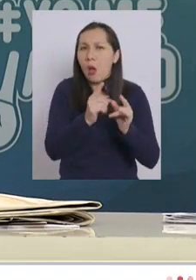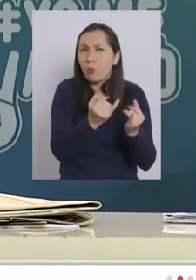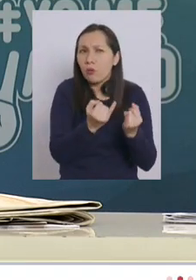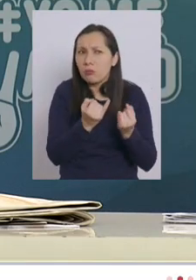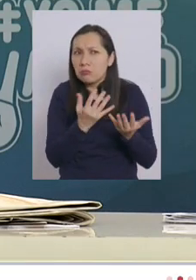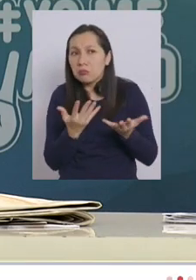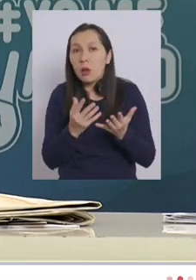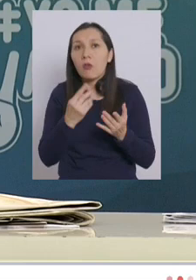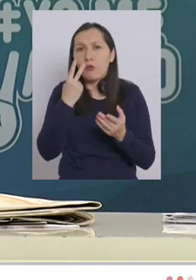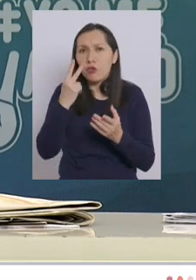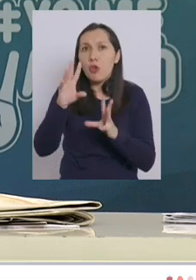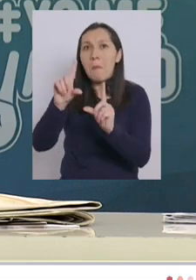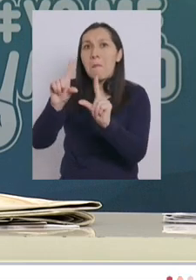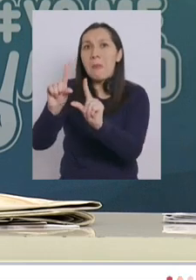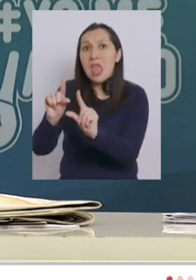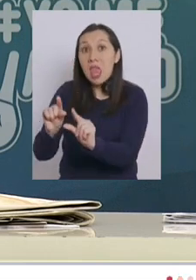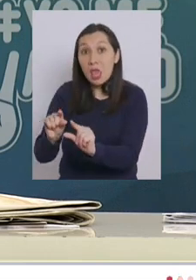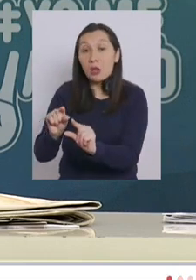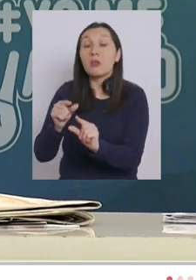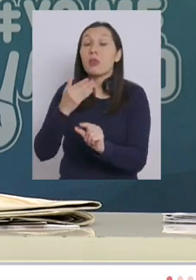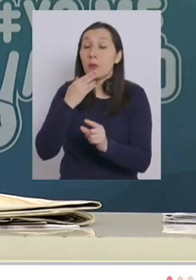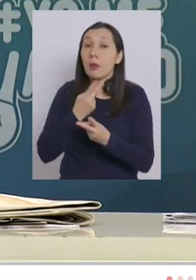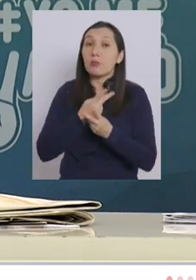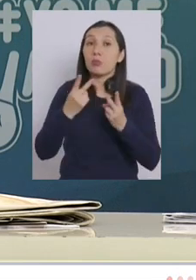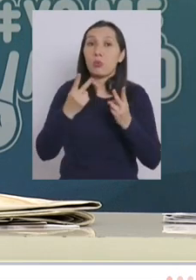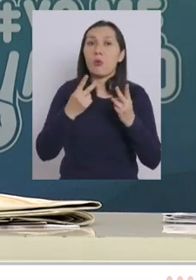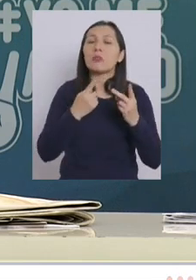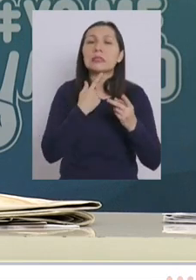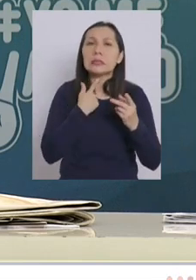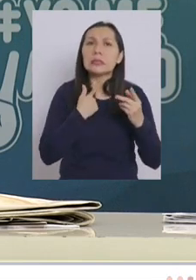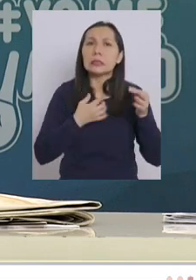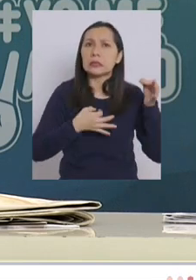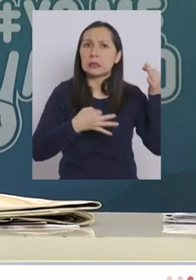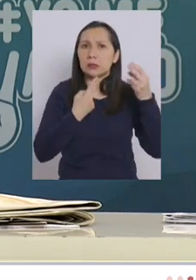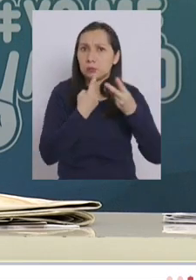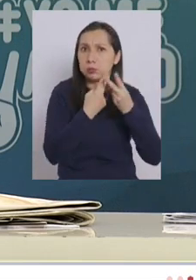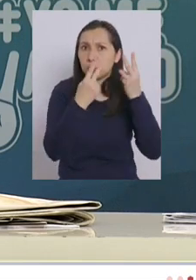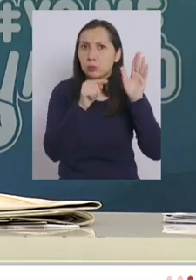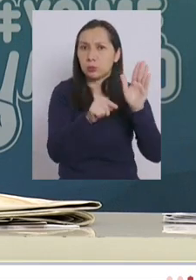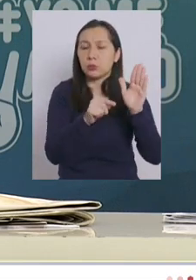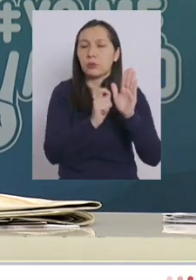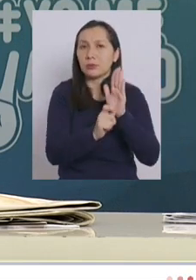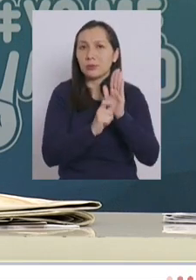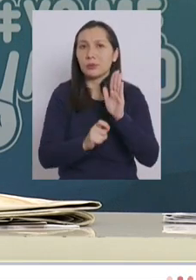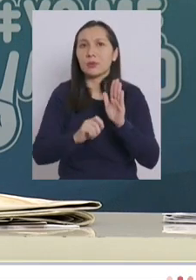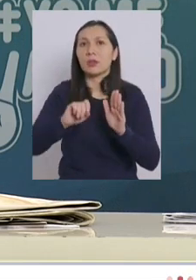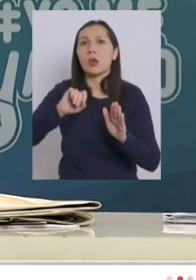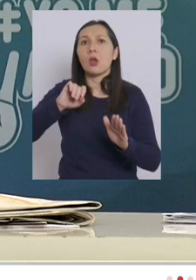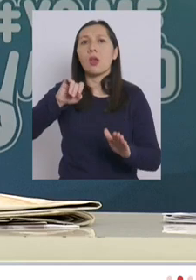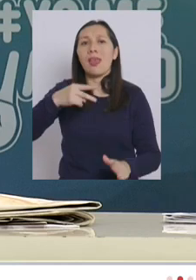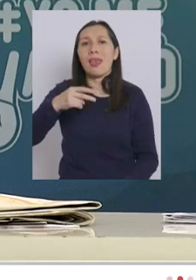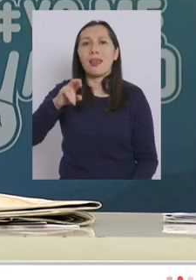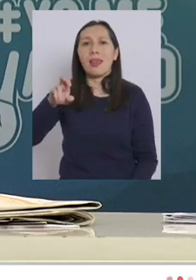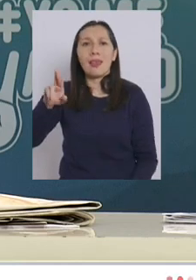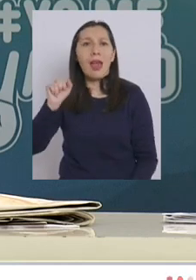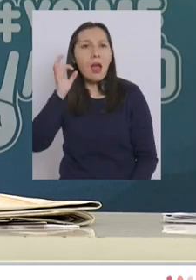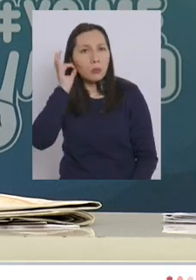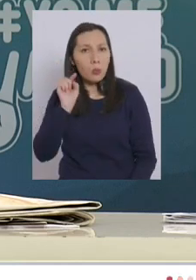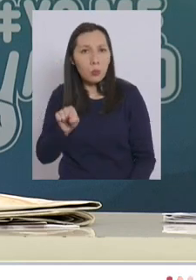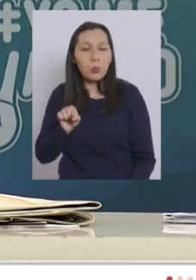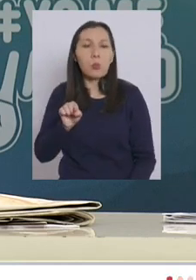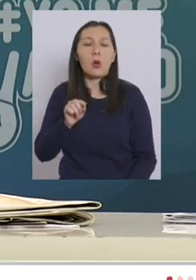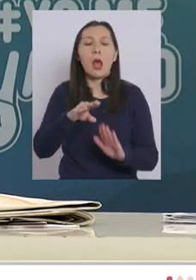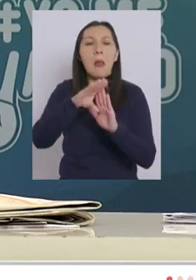porque hay una disminución que también sale hoy día en un artículo interesante de Judith Herrera hay una disminución